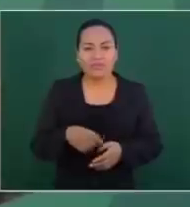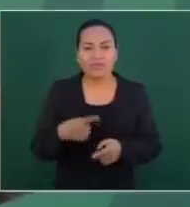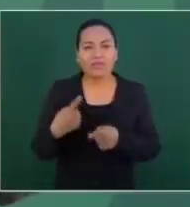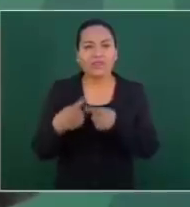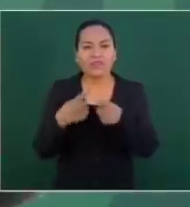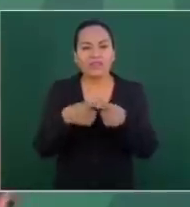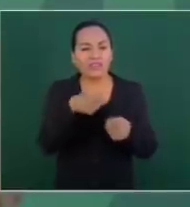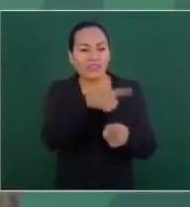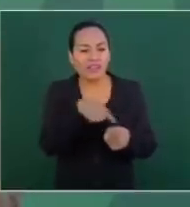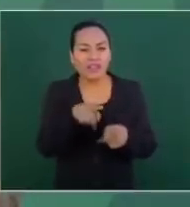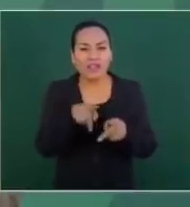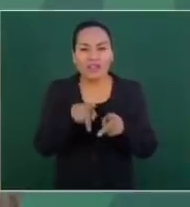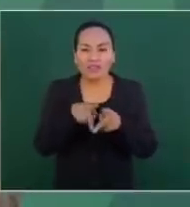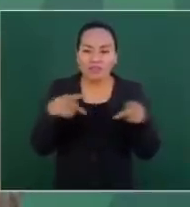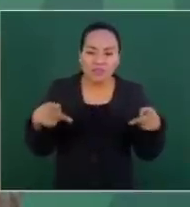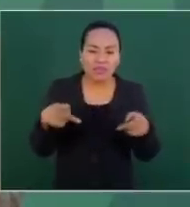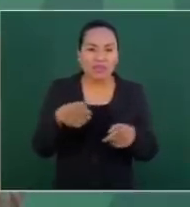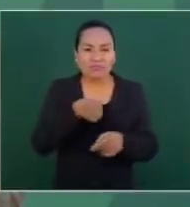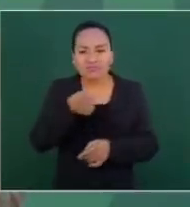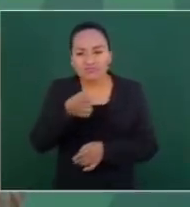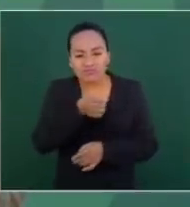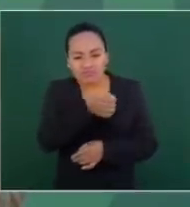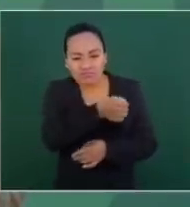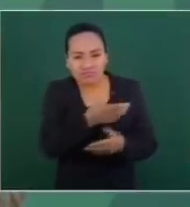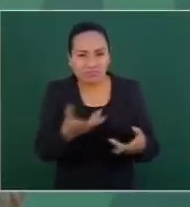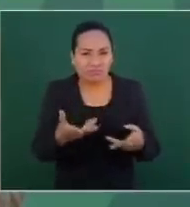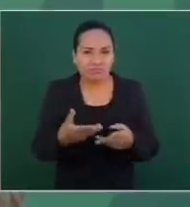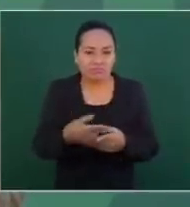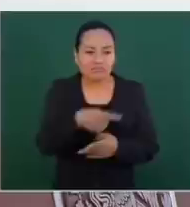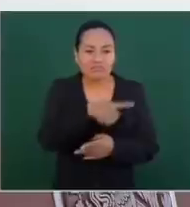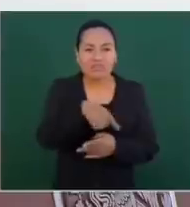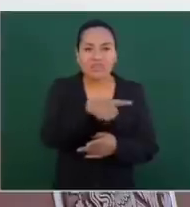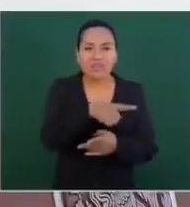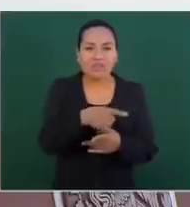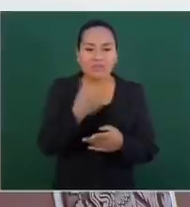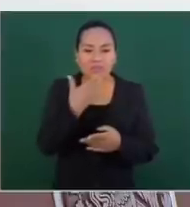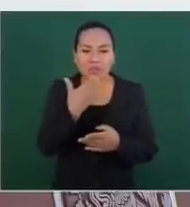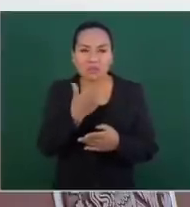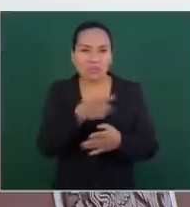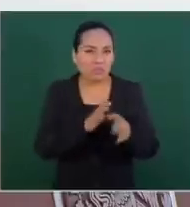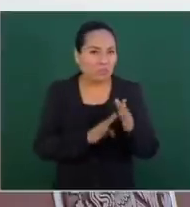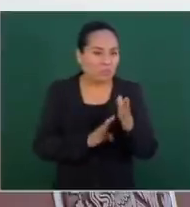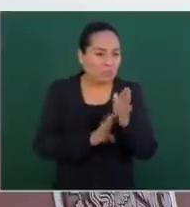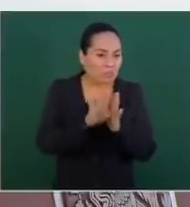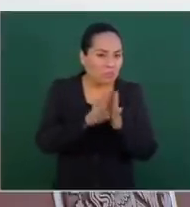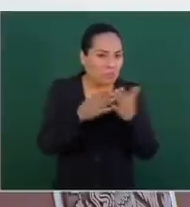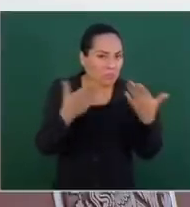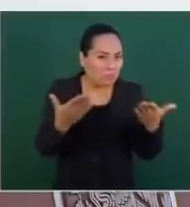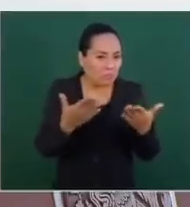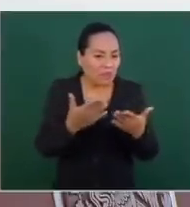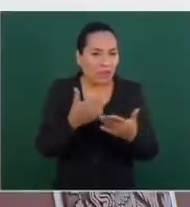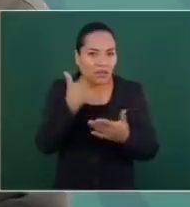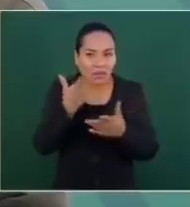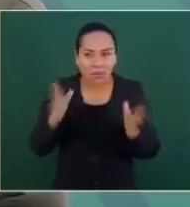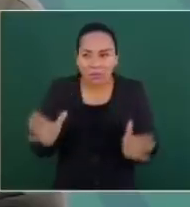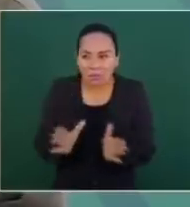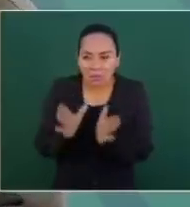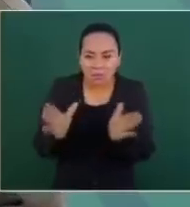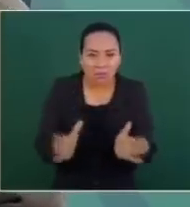-objetivos, pseudo-progresistas, pseudo-independientes,